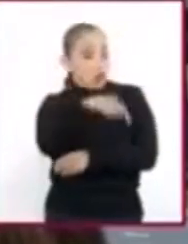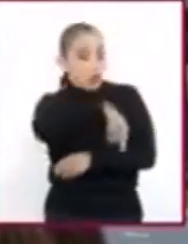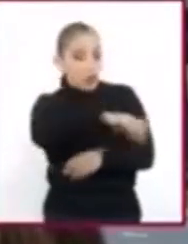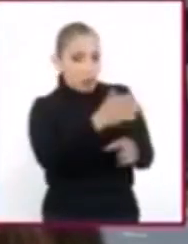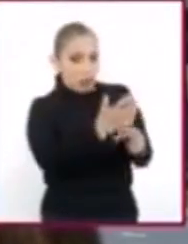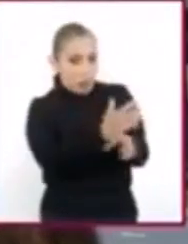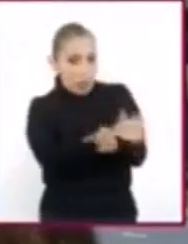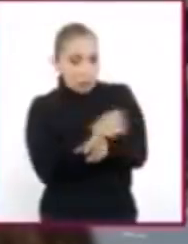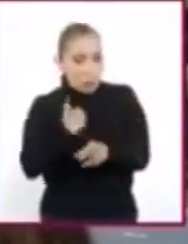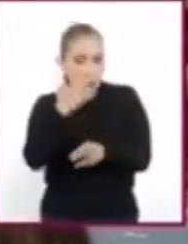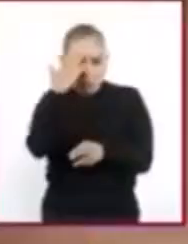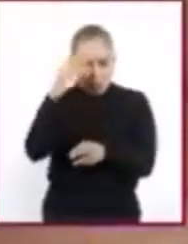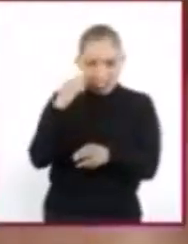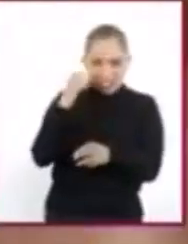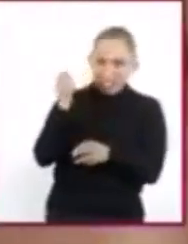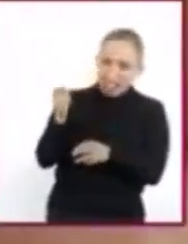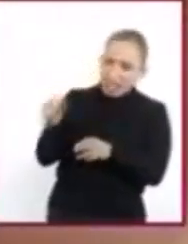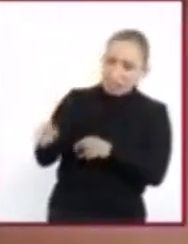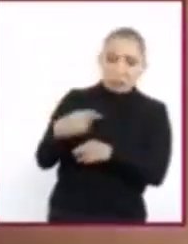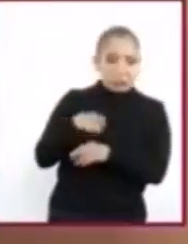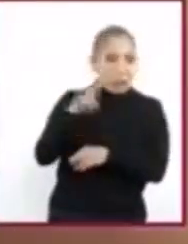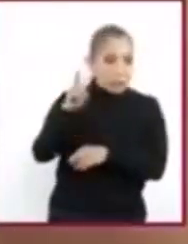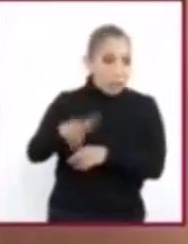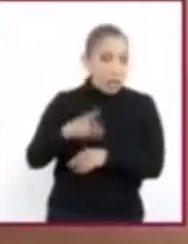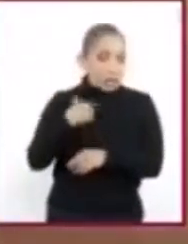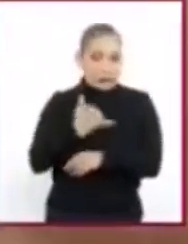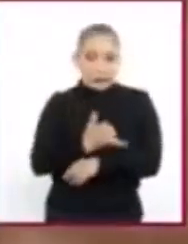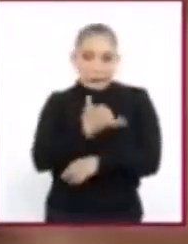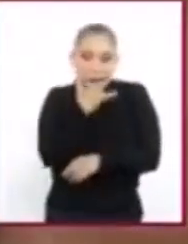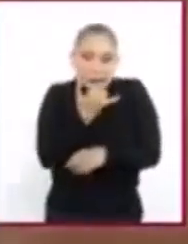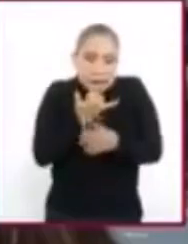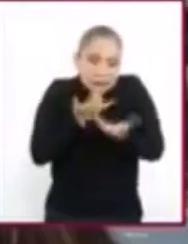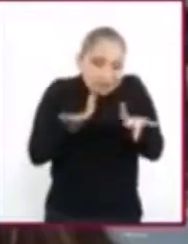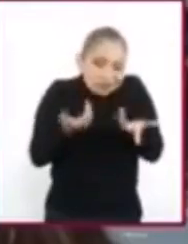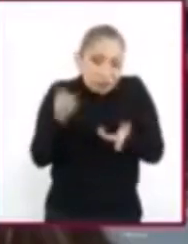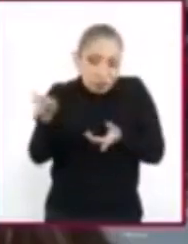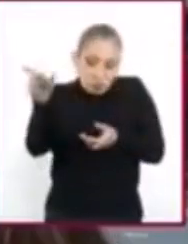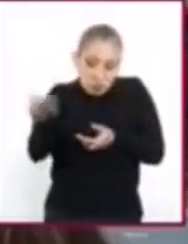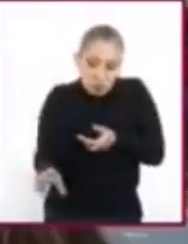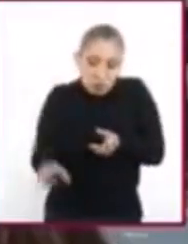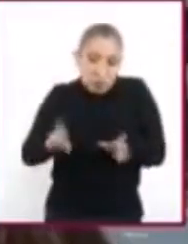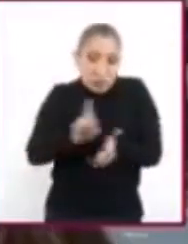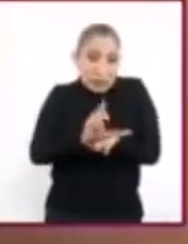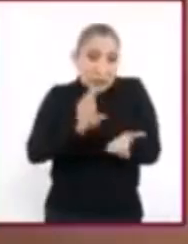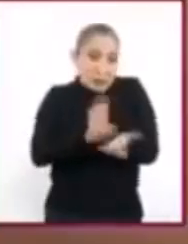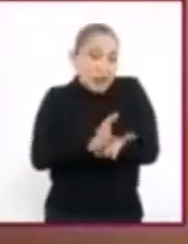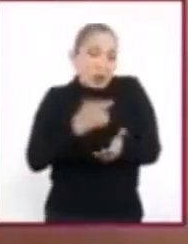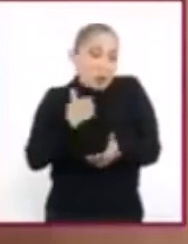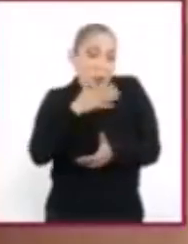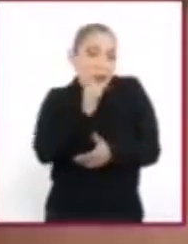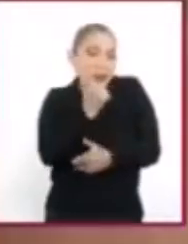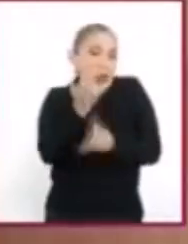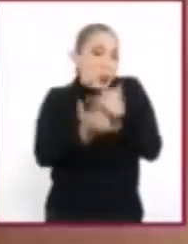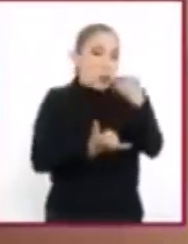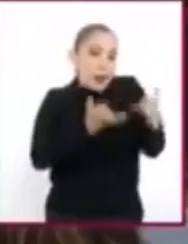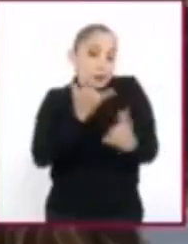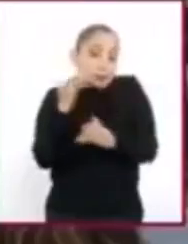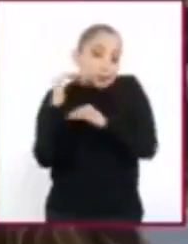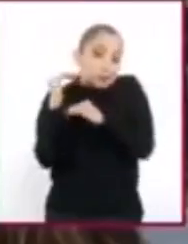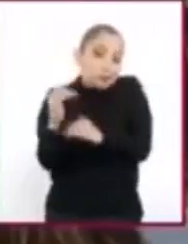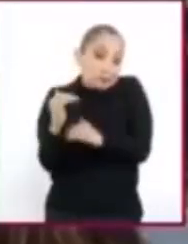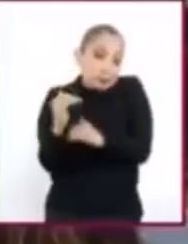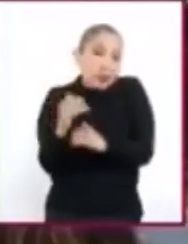que aún no conocían y trataban a Pedro, admitieron que estaban en un error al pensar que debido a su discapacidad estaba limitado en sus posibilidades.